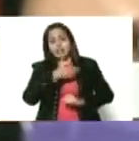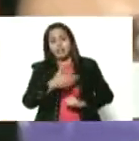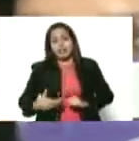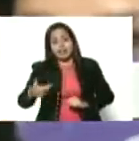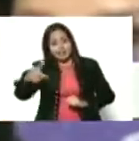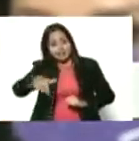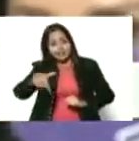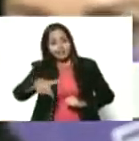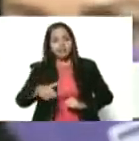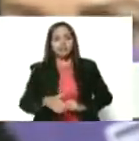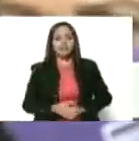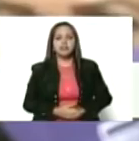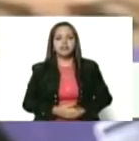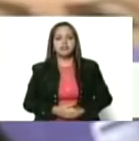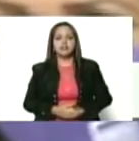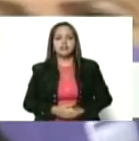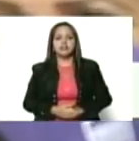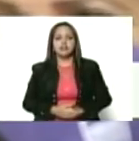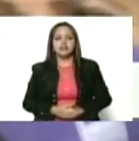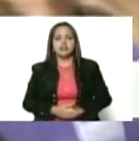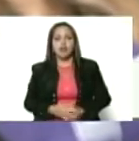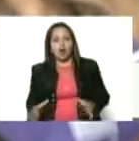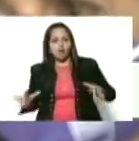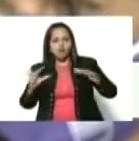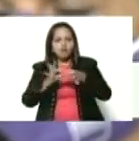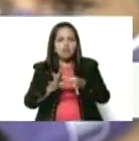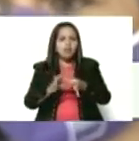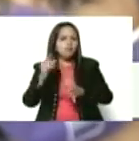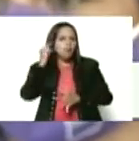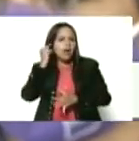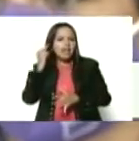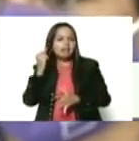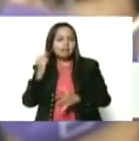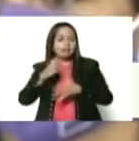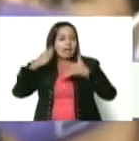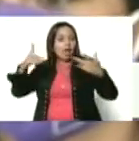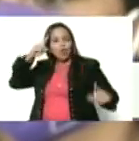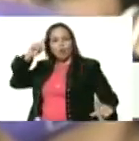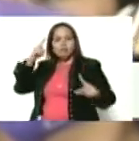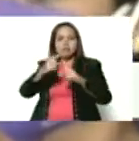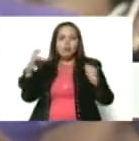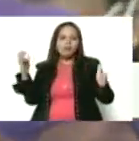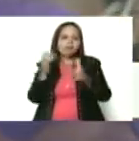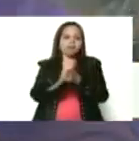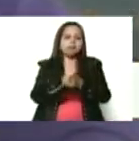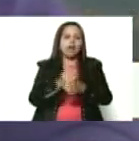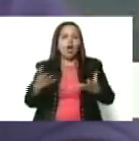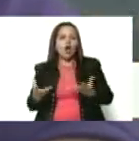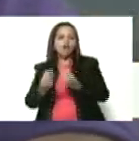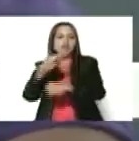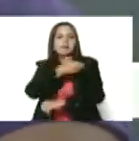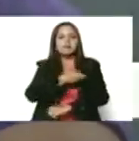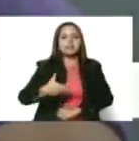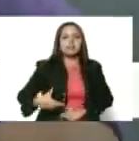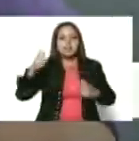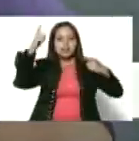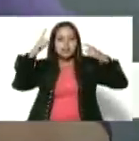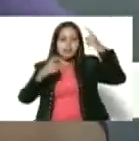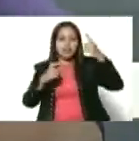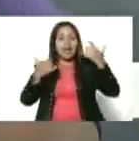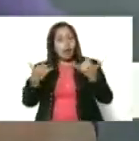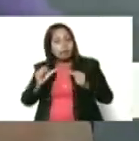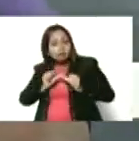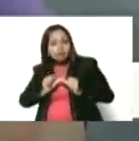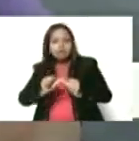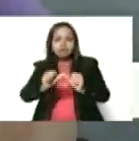aquí hemos tenido nosotros con las mujeres grandes logros que se han alcanzado, primero, bueno, con el comandante y presidente Hugo Chávez y seguimos